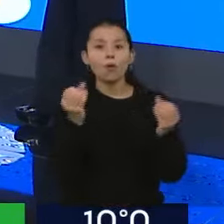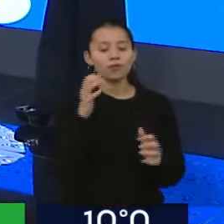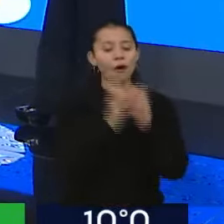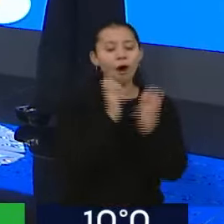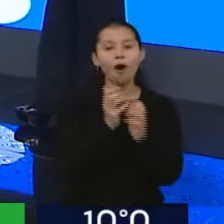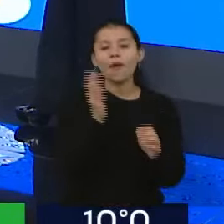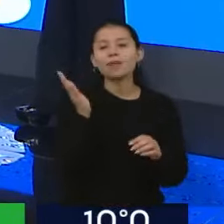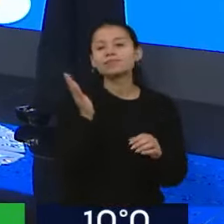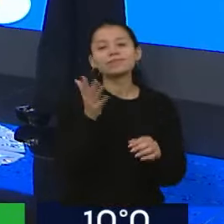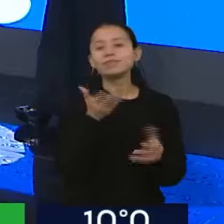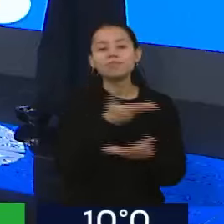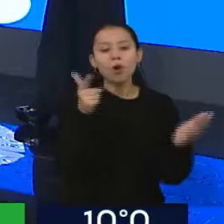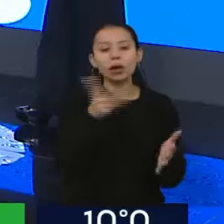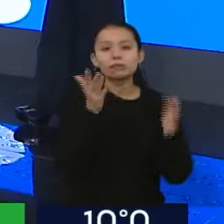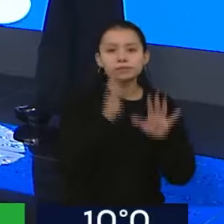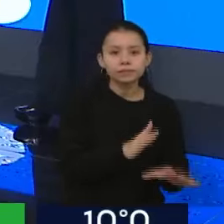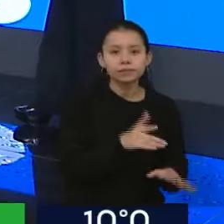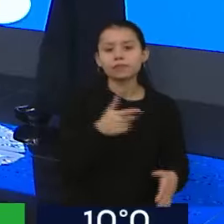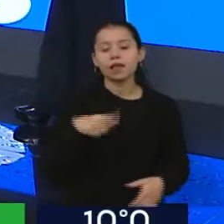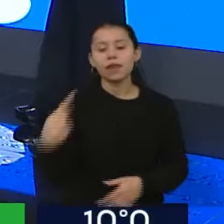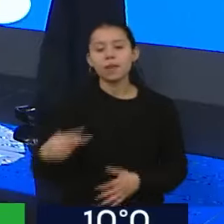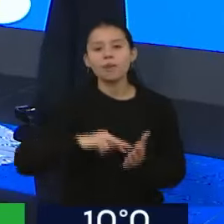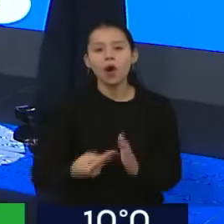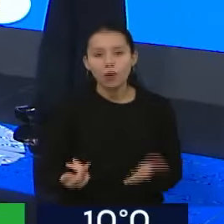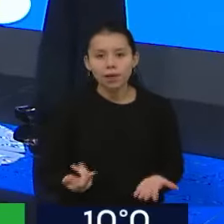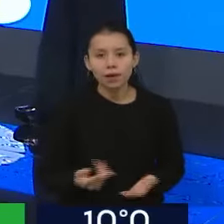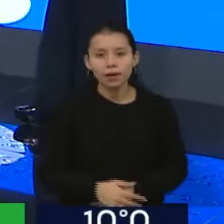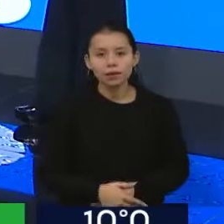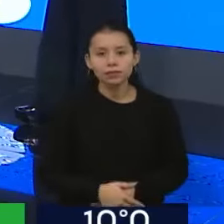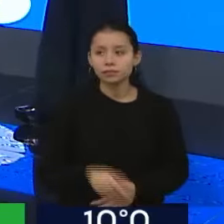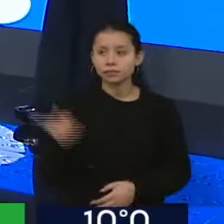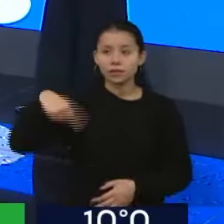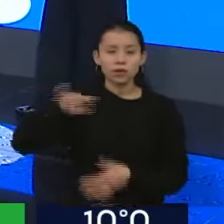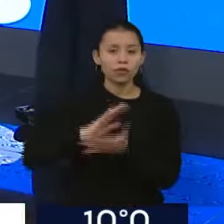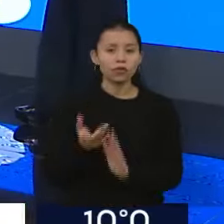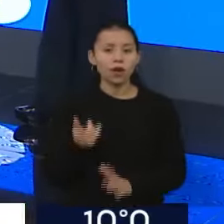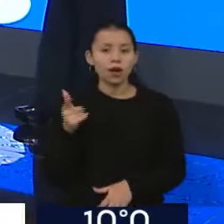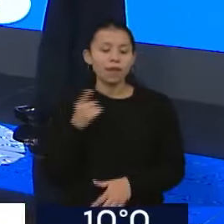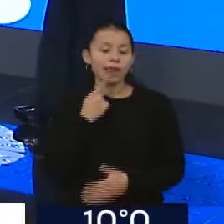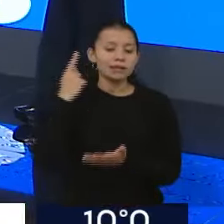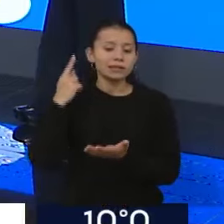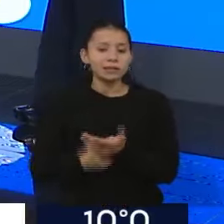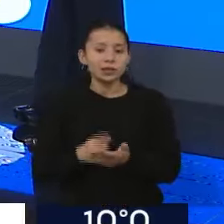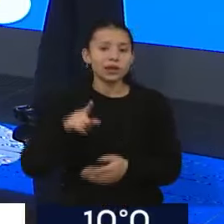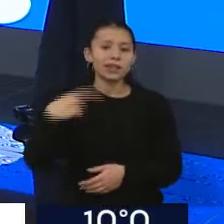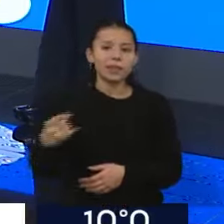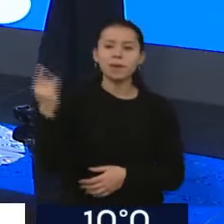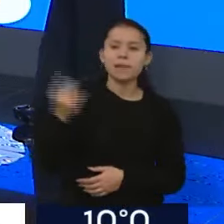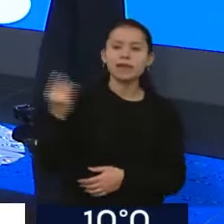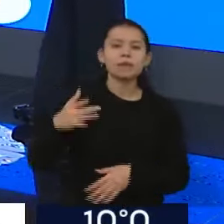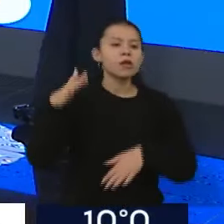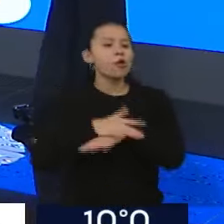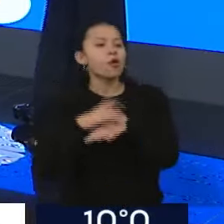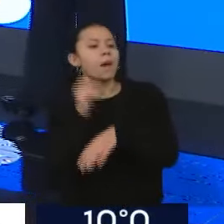Se trata de funcionarios que, por defender un dogma, manipulan cifras y siempre mienten o cargan en otros sus culpas cuando se